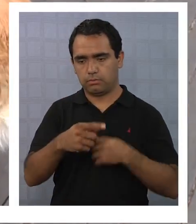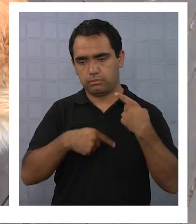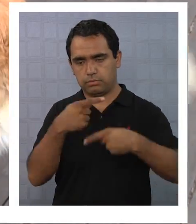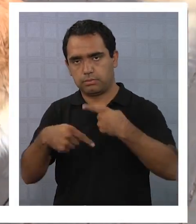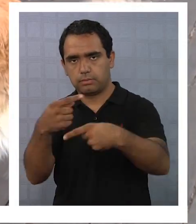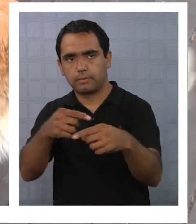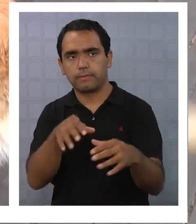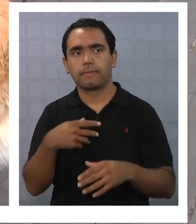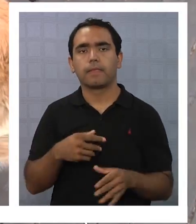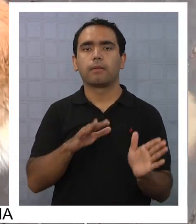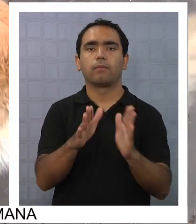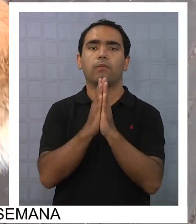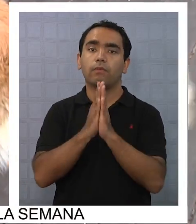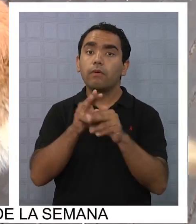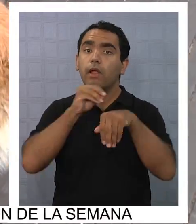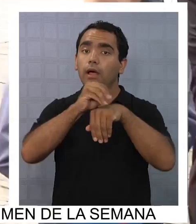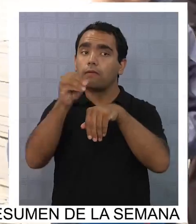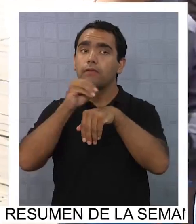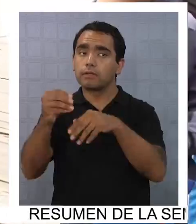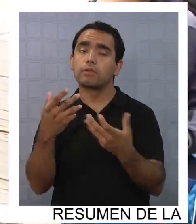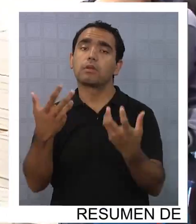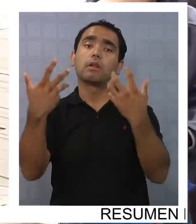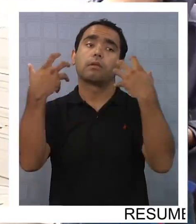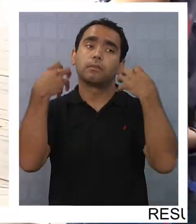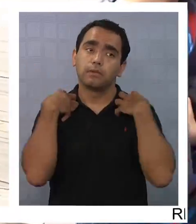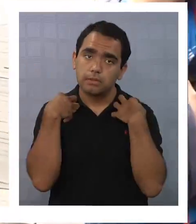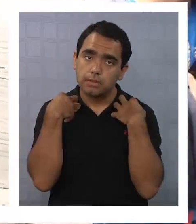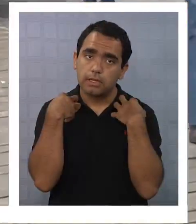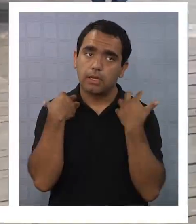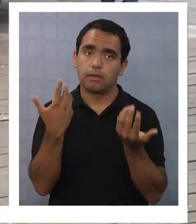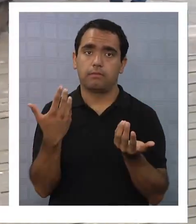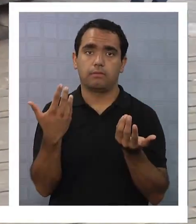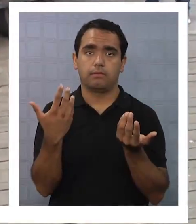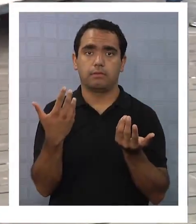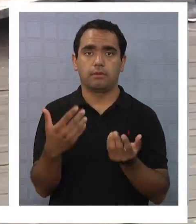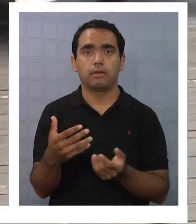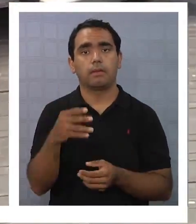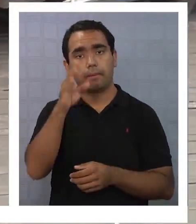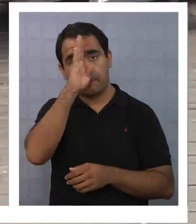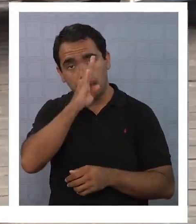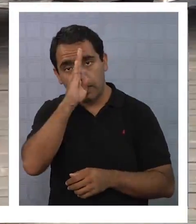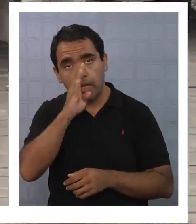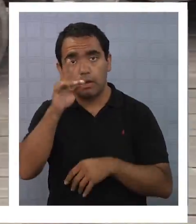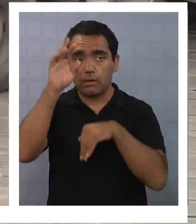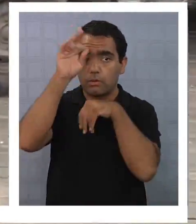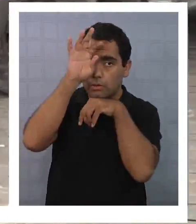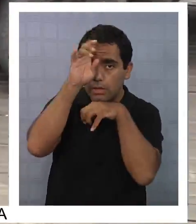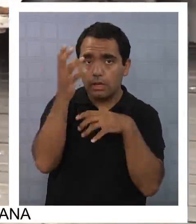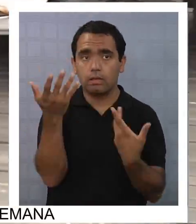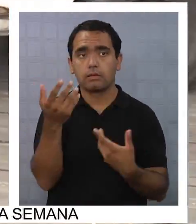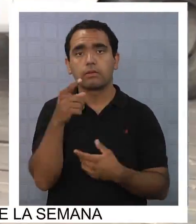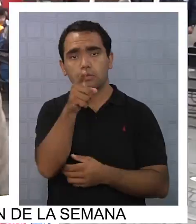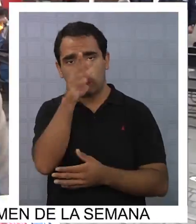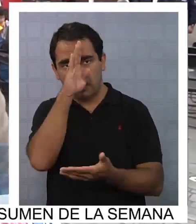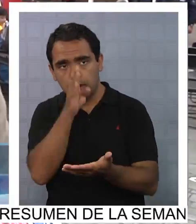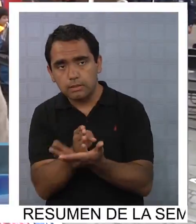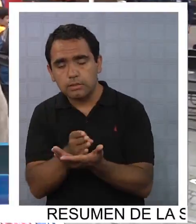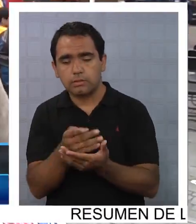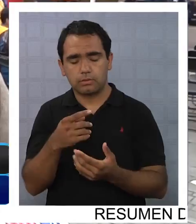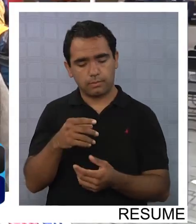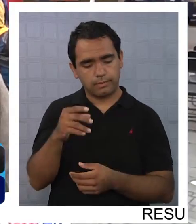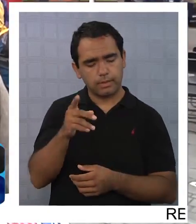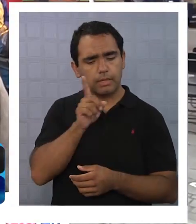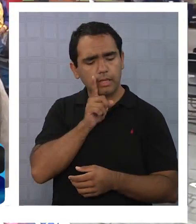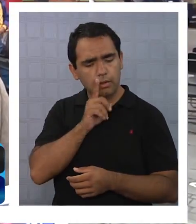un llamado a tenencia responsable. En el fondo, decirle a la comunidad que se haga responsable por sus mascotas, que al momento de tomar una decisión de tener una